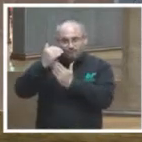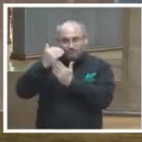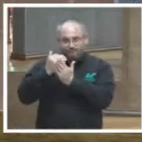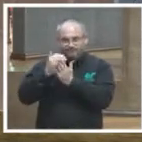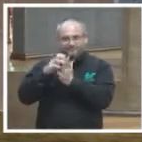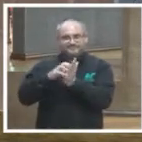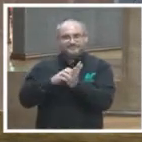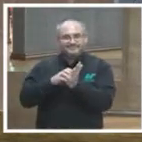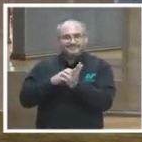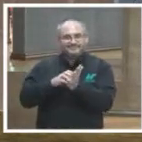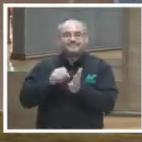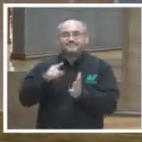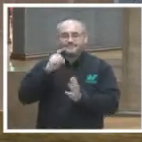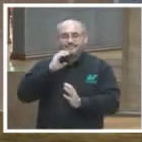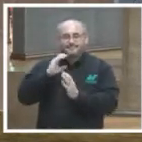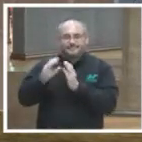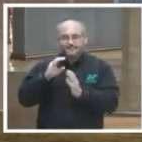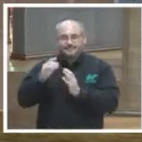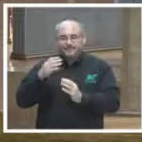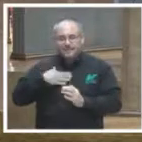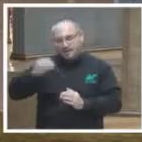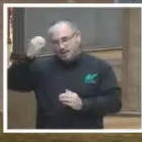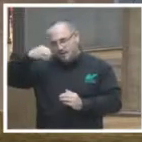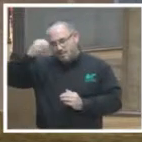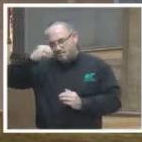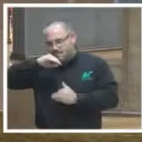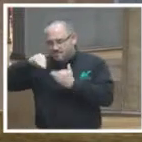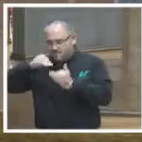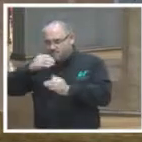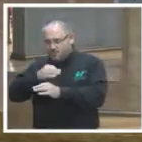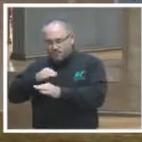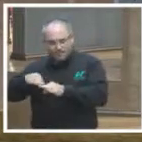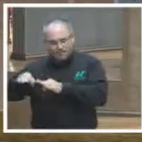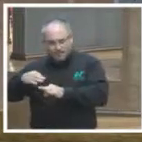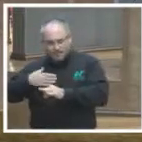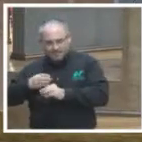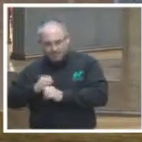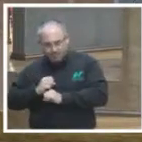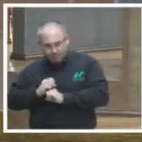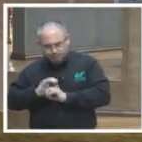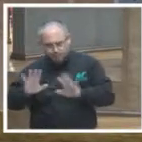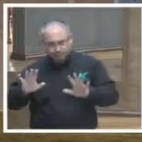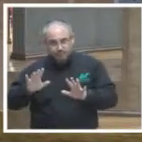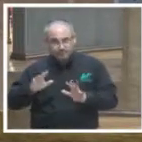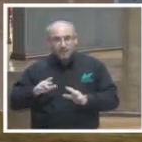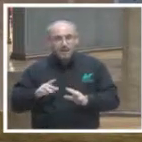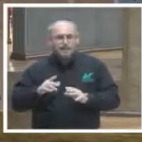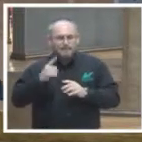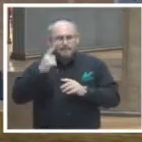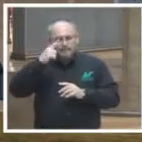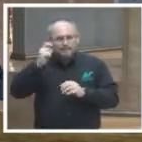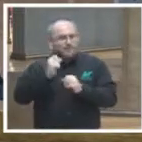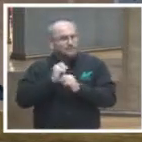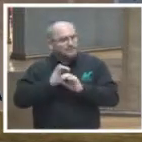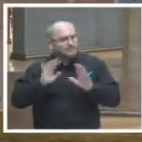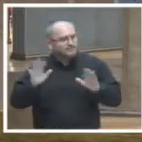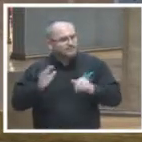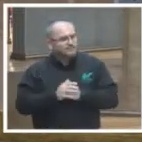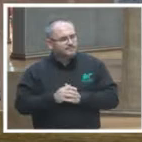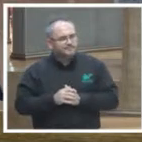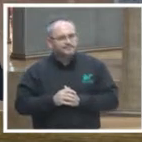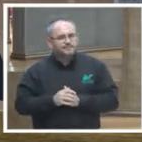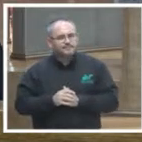de comunicar nuestros criterios judiciales de manera mucho más amplia eficiente o